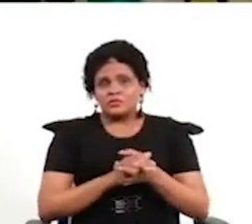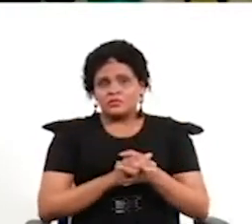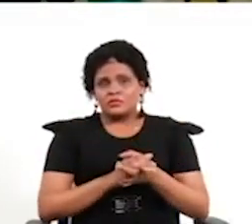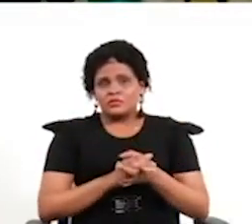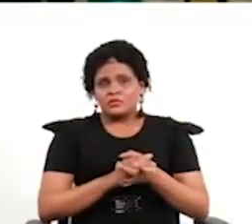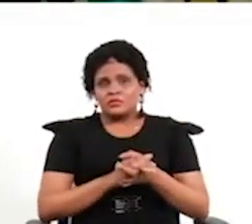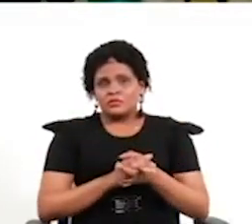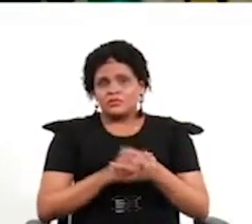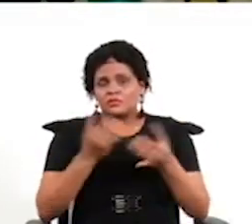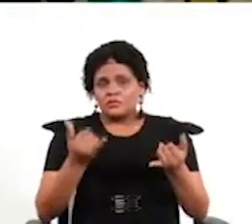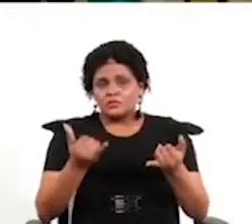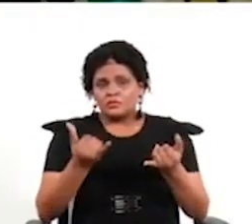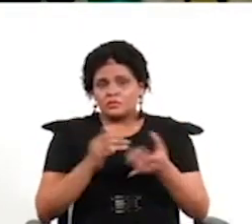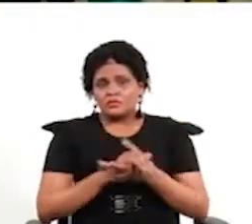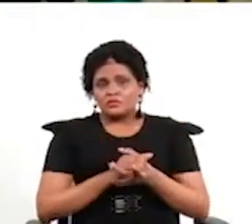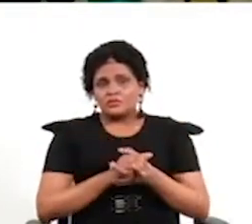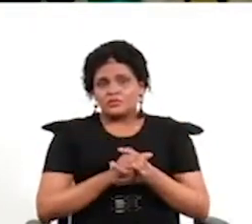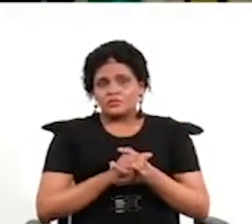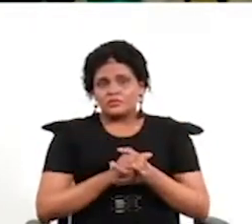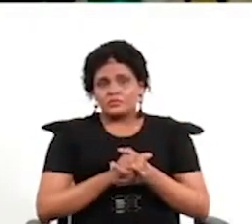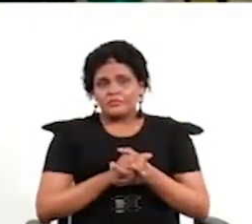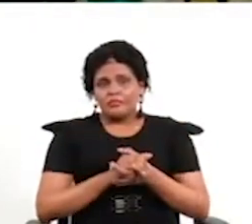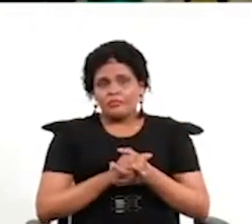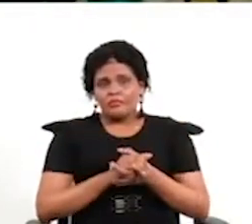documentos y que es lo que entra finalmente